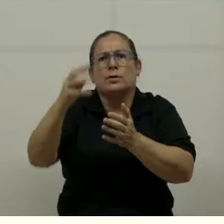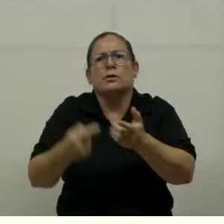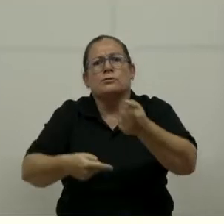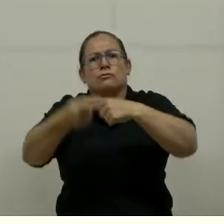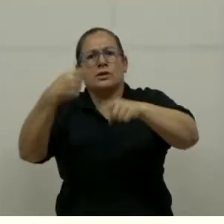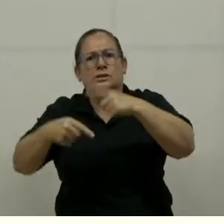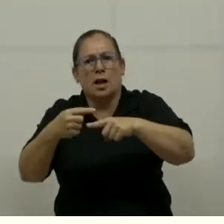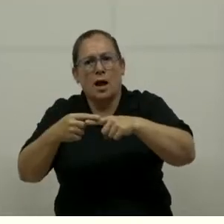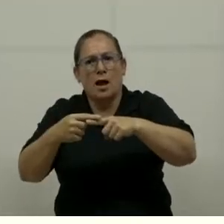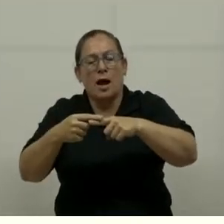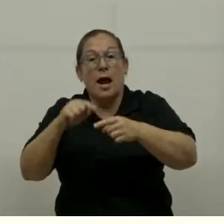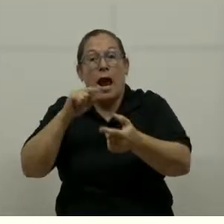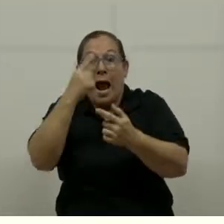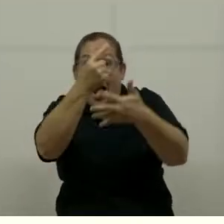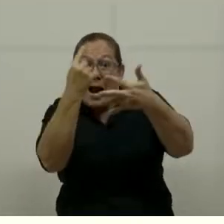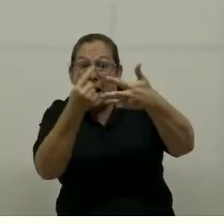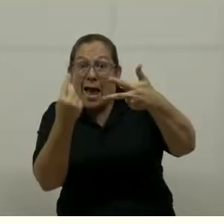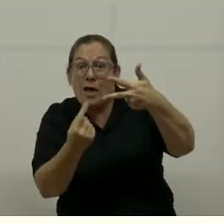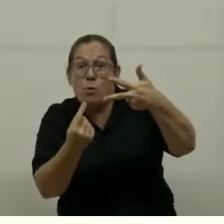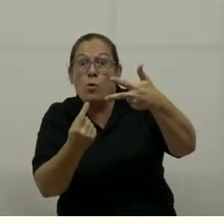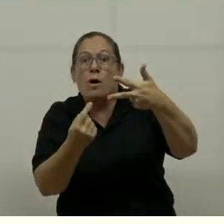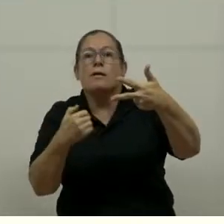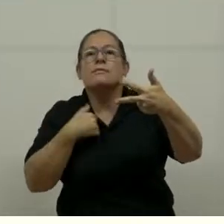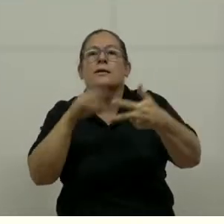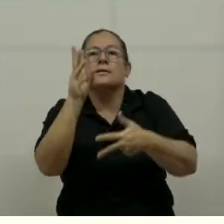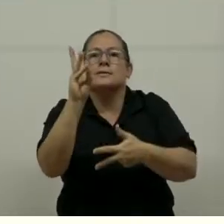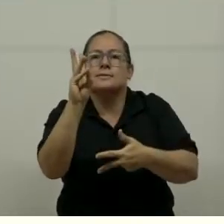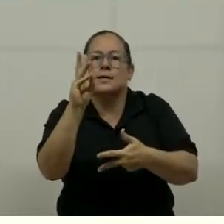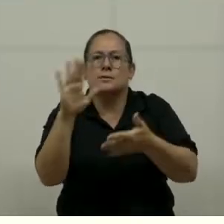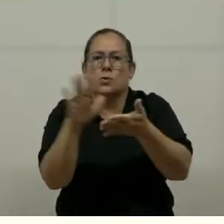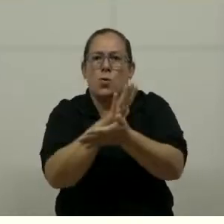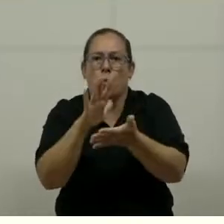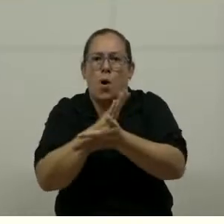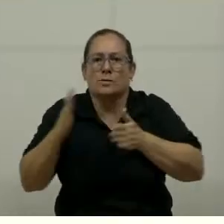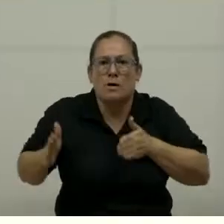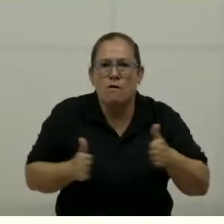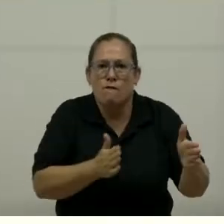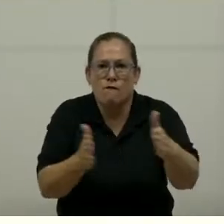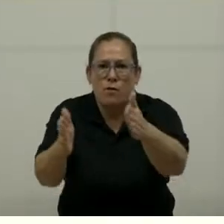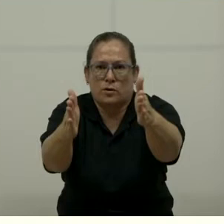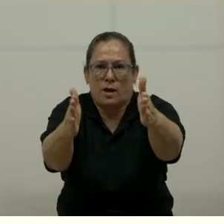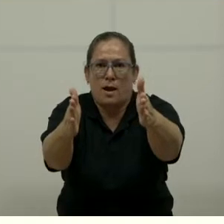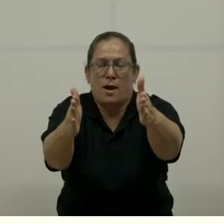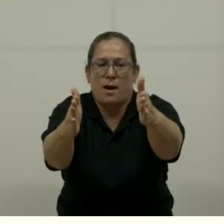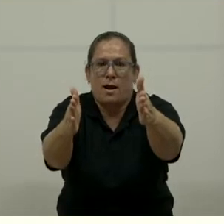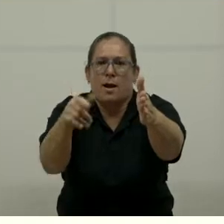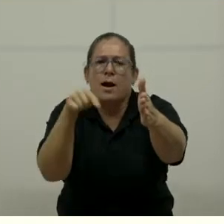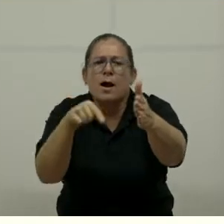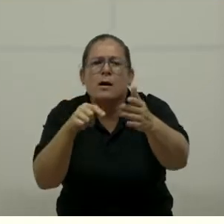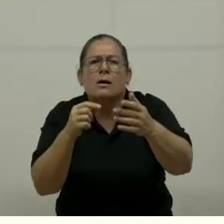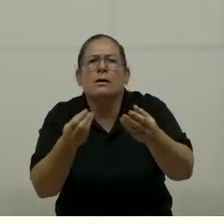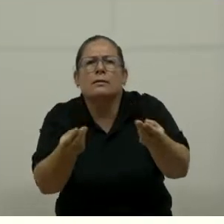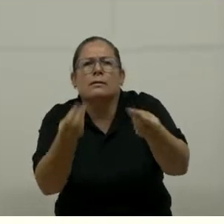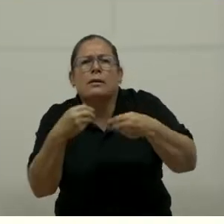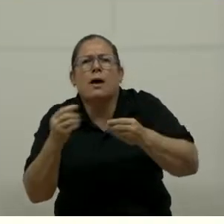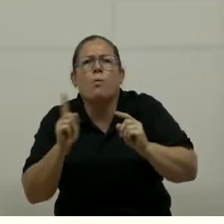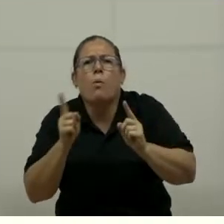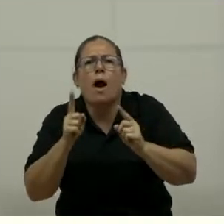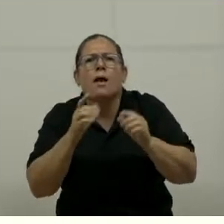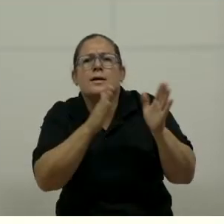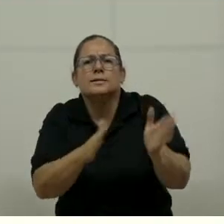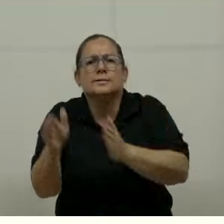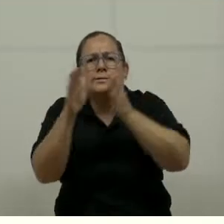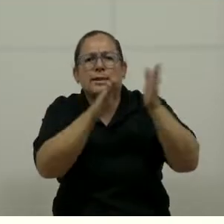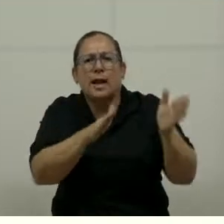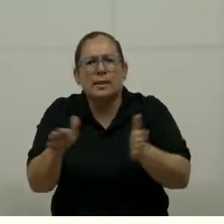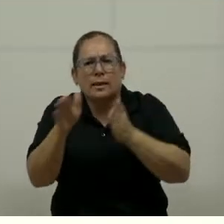Cada uno de estos se componen por seis hojas de ruta que son las que marcan el camino a seguir y cuentan con las diferentes estrategias,